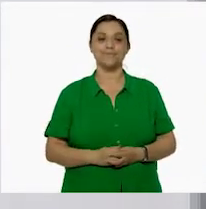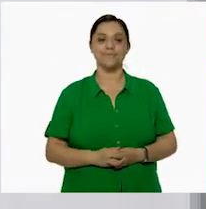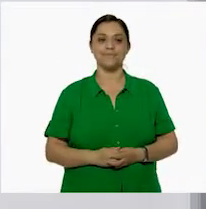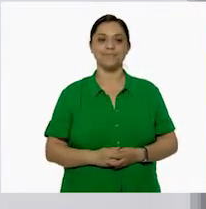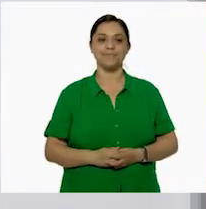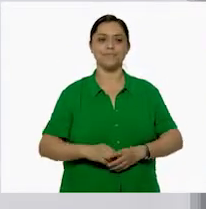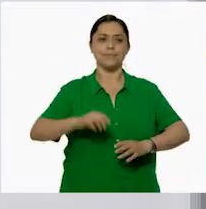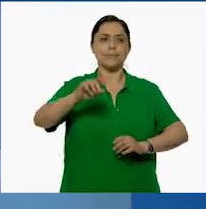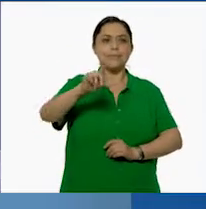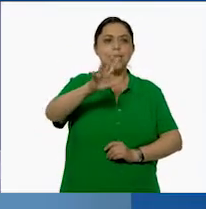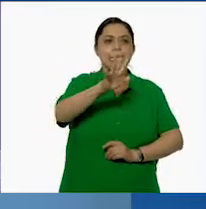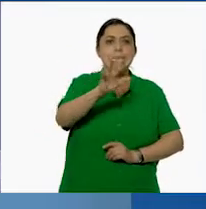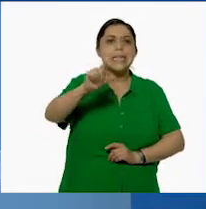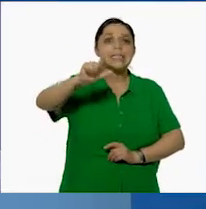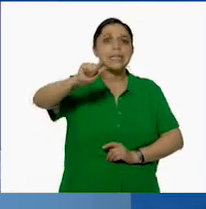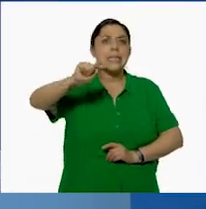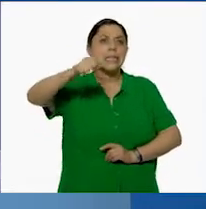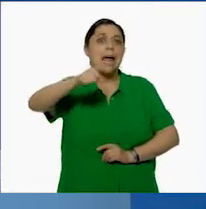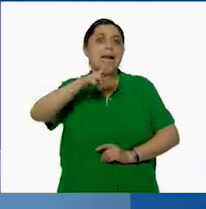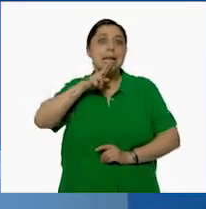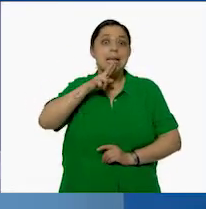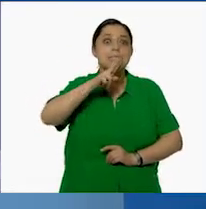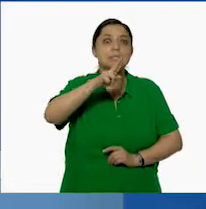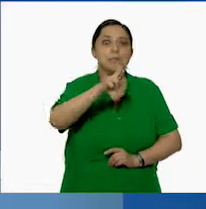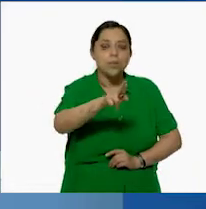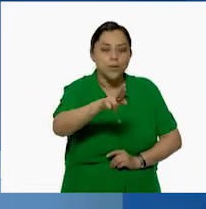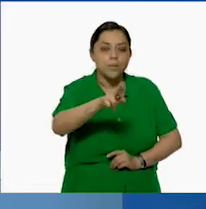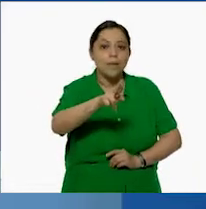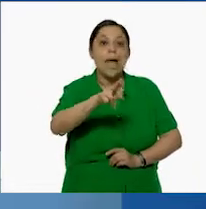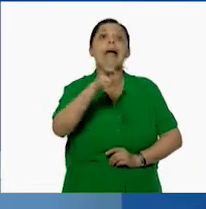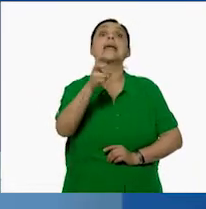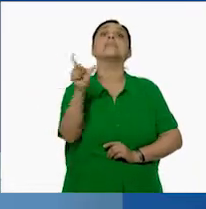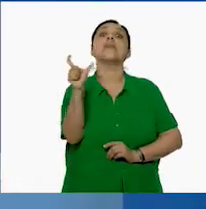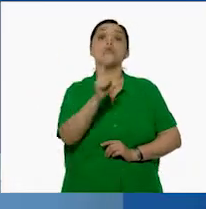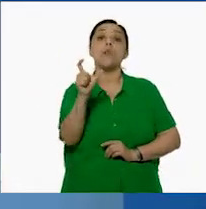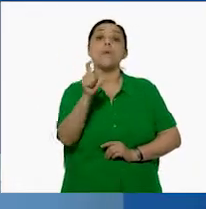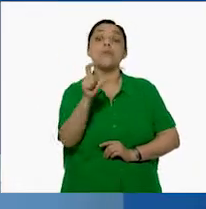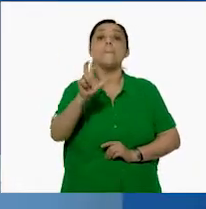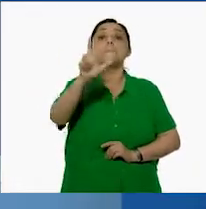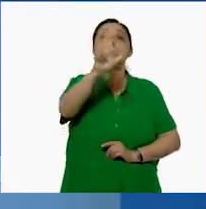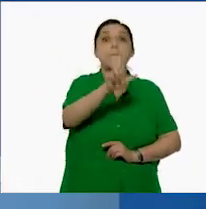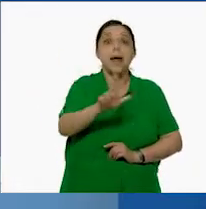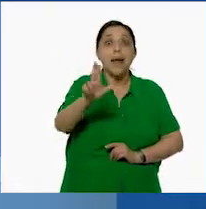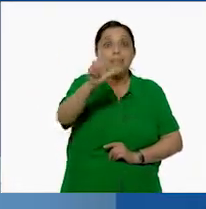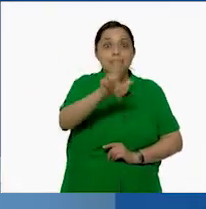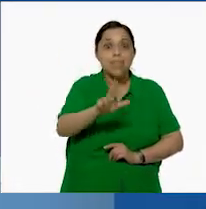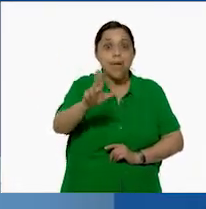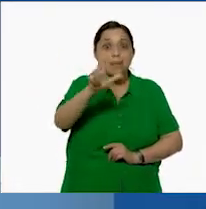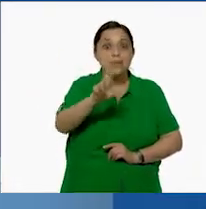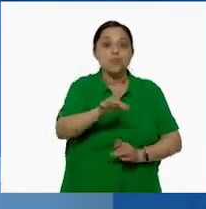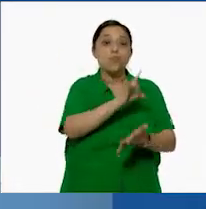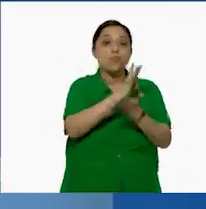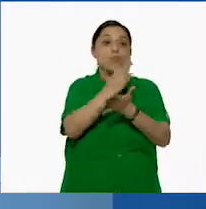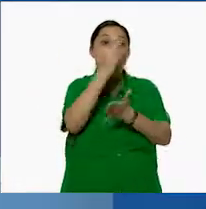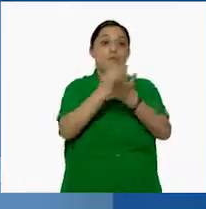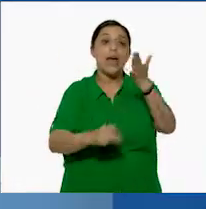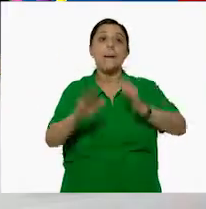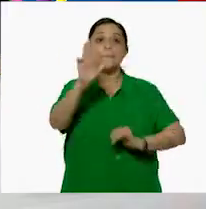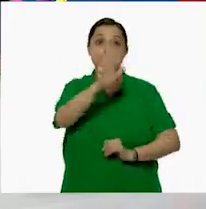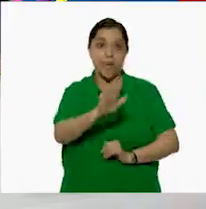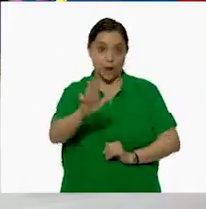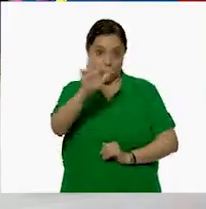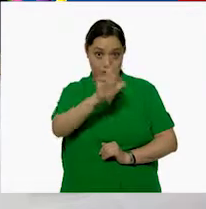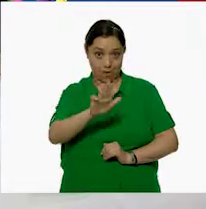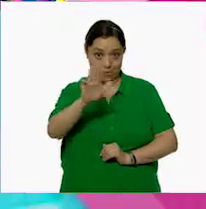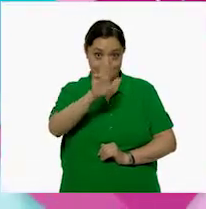Y 576 es la respuesta adecuada y esa fue la venta del martes. Ahora ya nada más nos falta lo del miércoles, Ale. Muy bien.